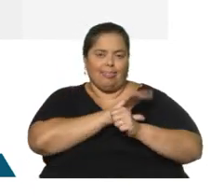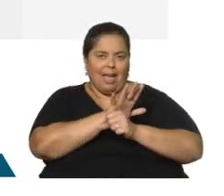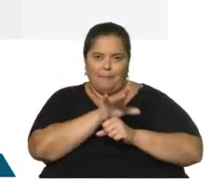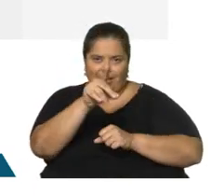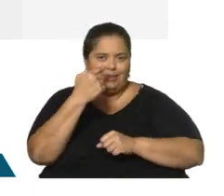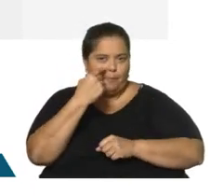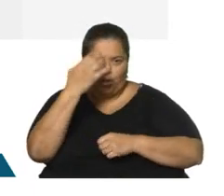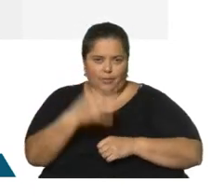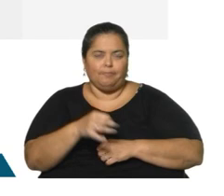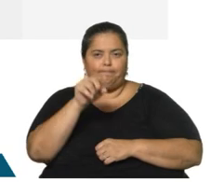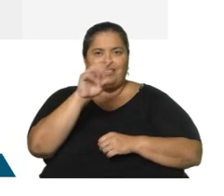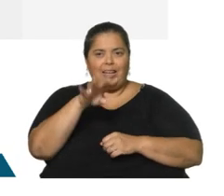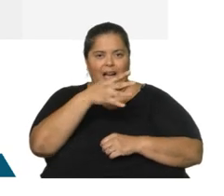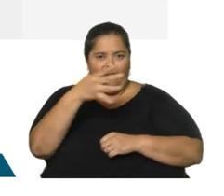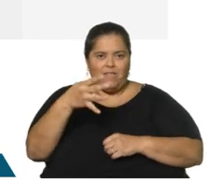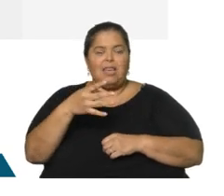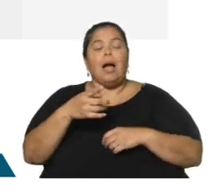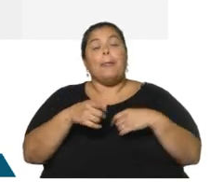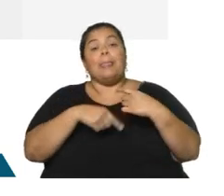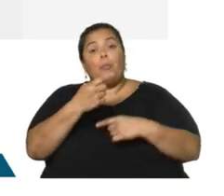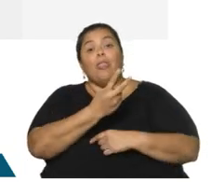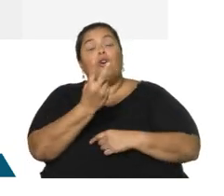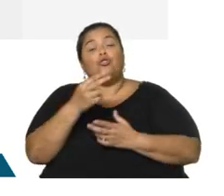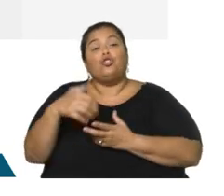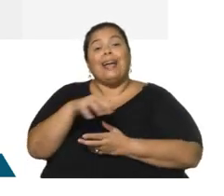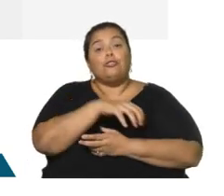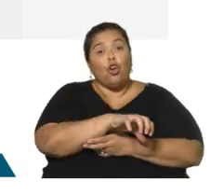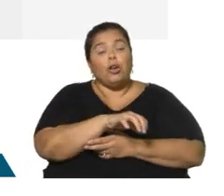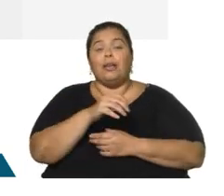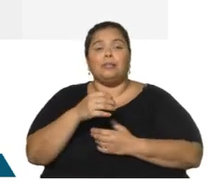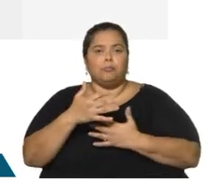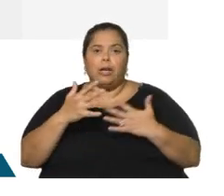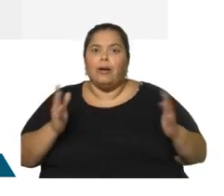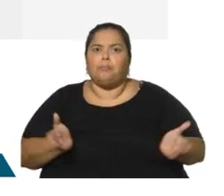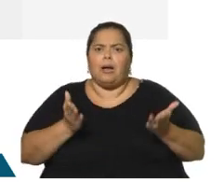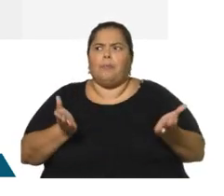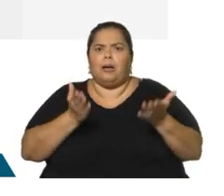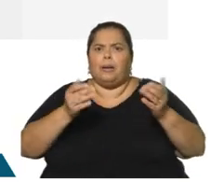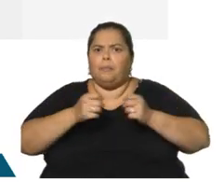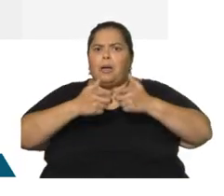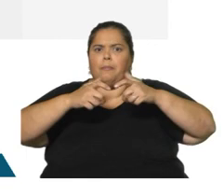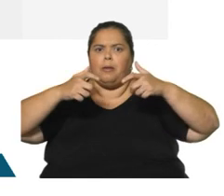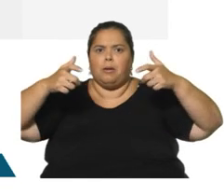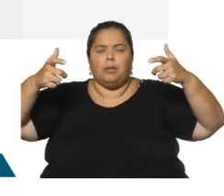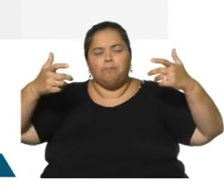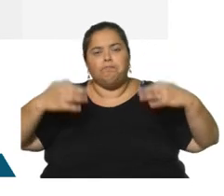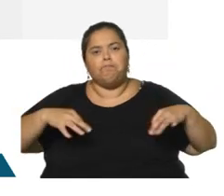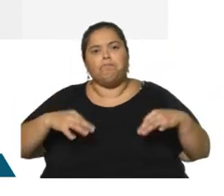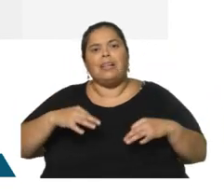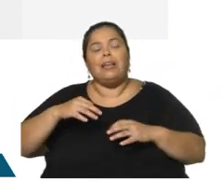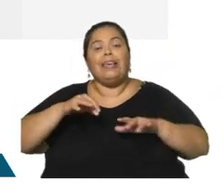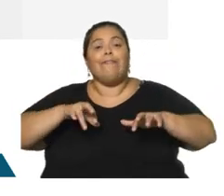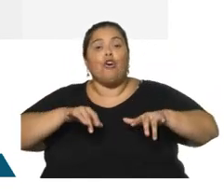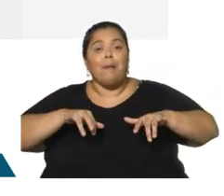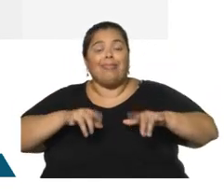Uruguay 21. Por otro, dos sectores que son muy pujantes y que vienen creciendo año a año, la informática